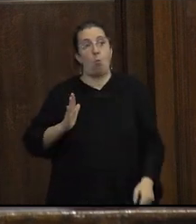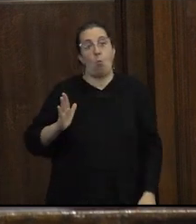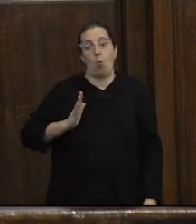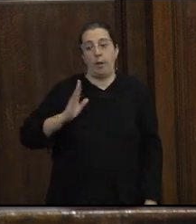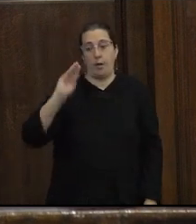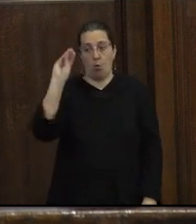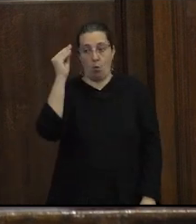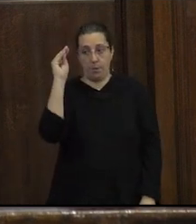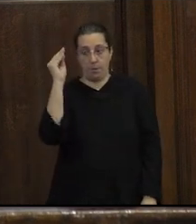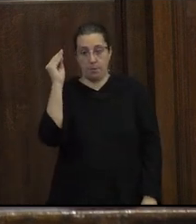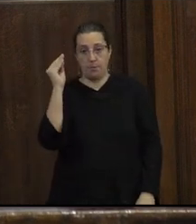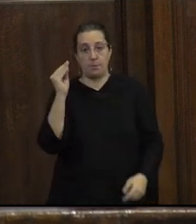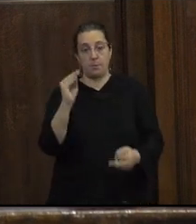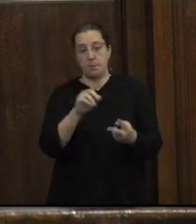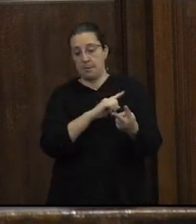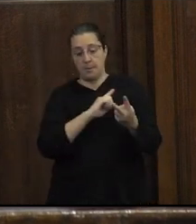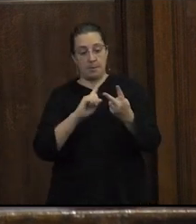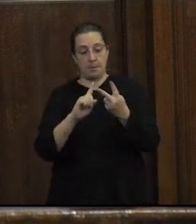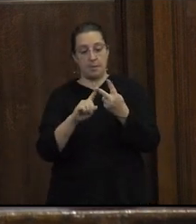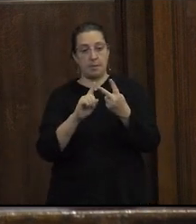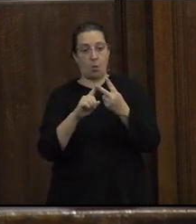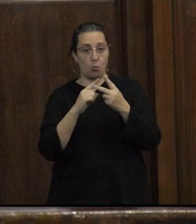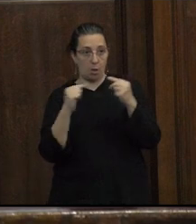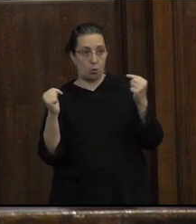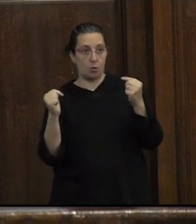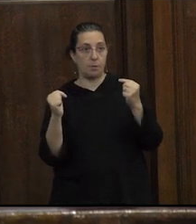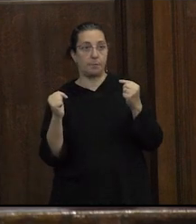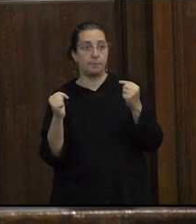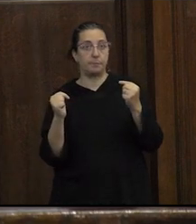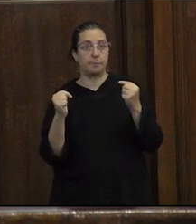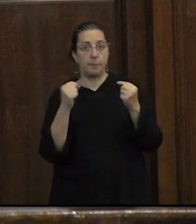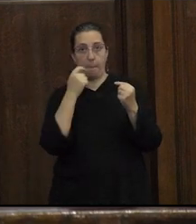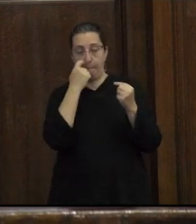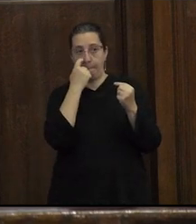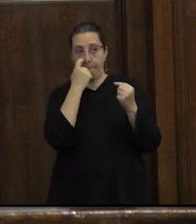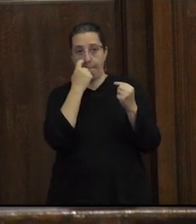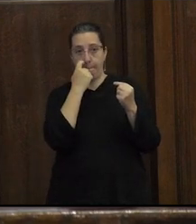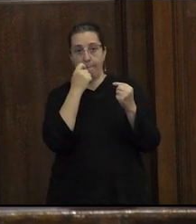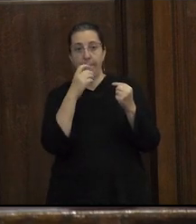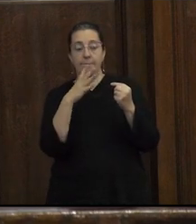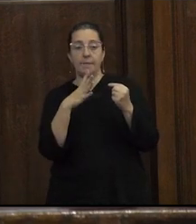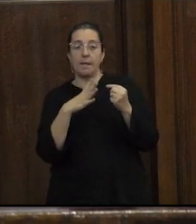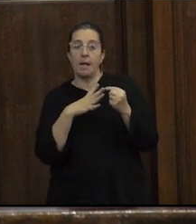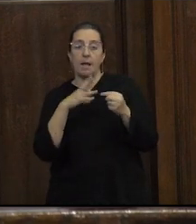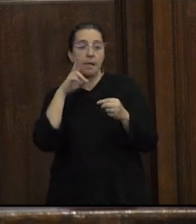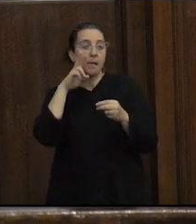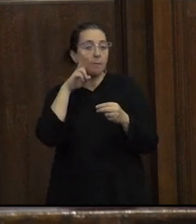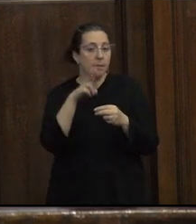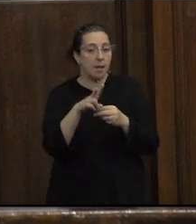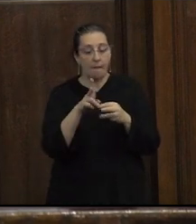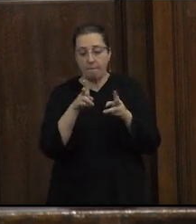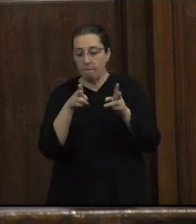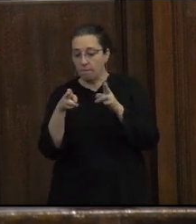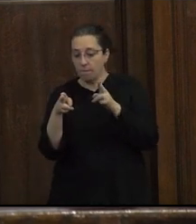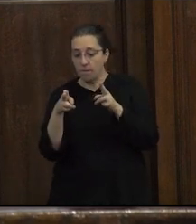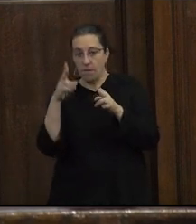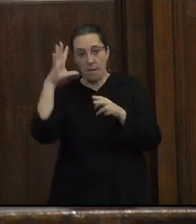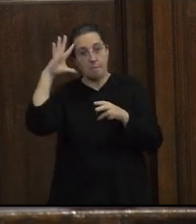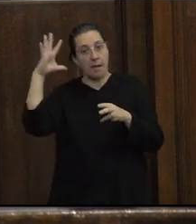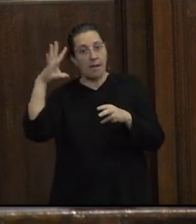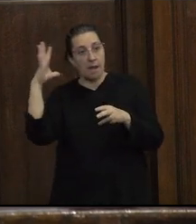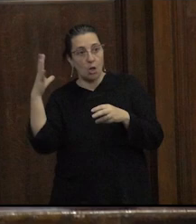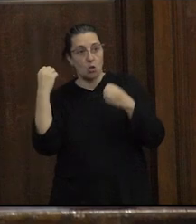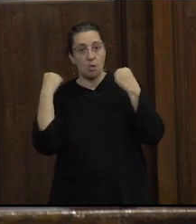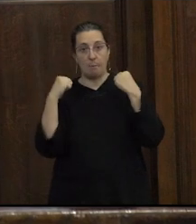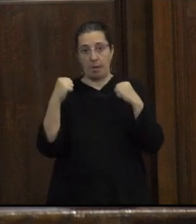y una segunda cosa que aparece siempre es que hay que mirar las brechas entre los imaginarios y las